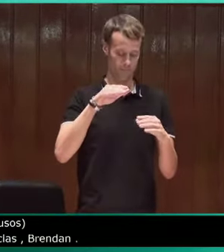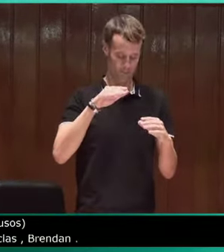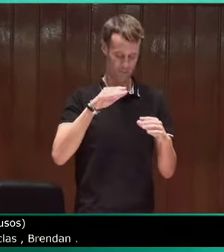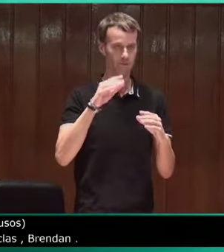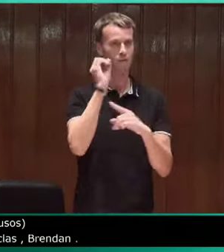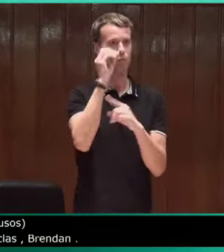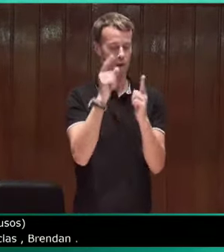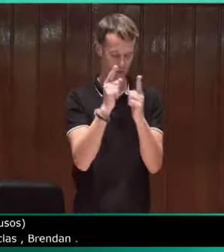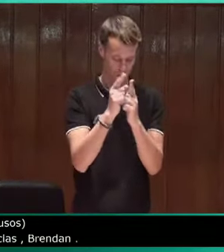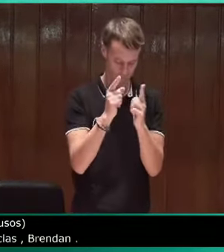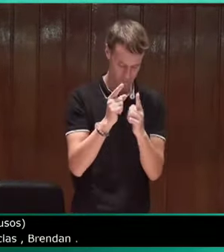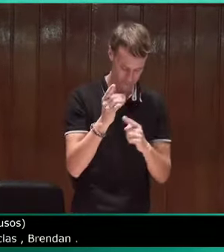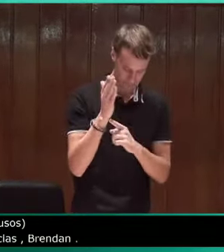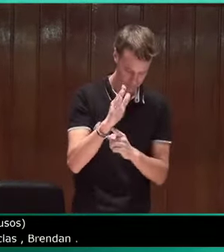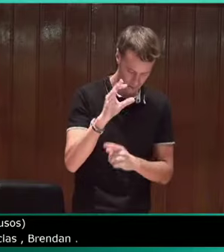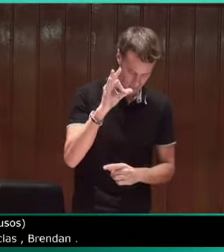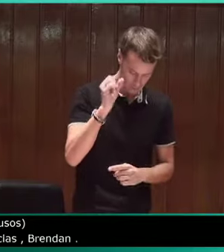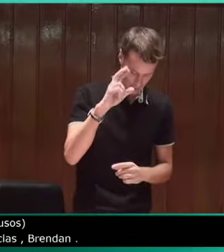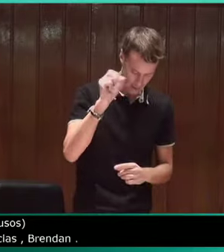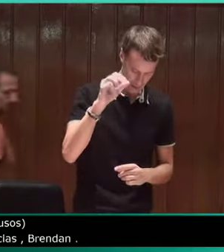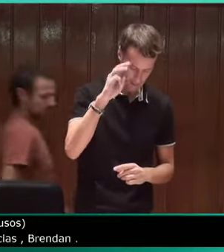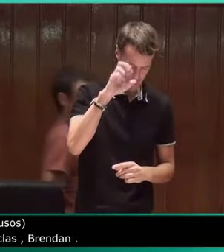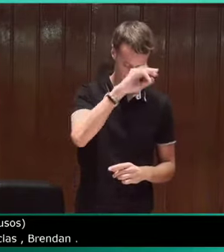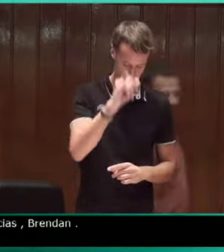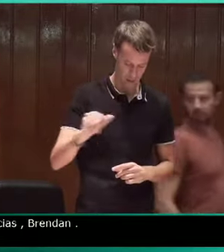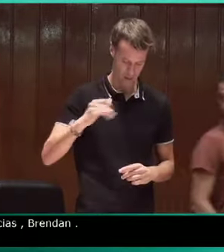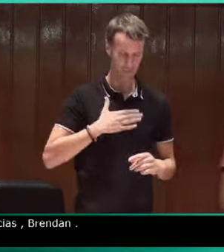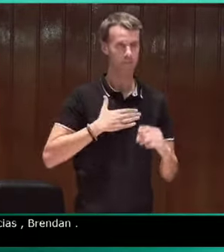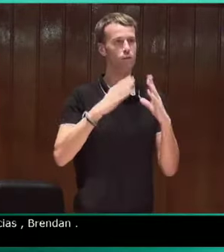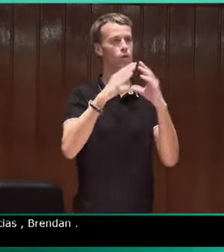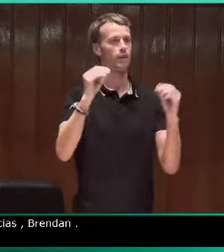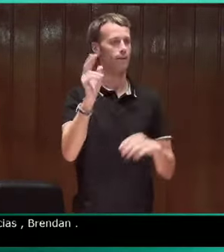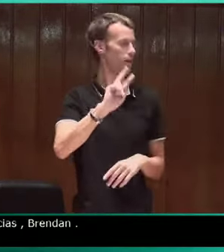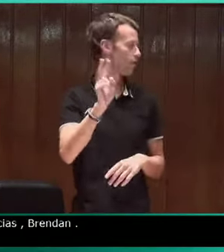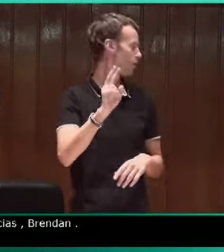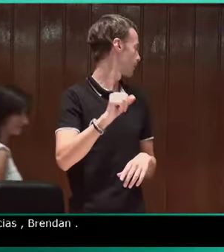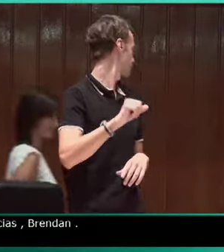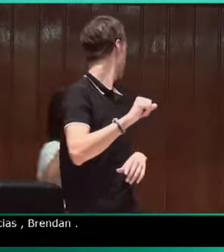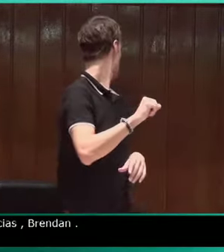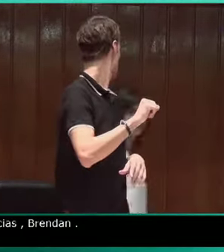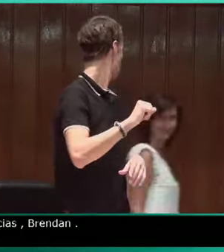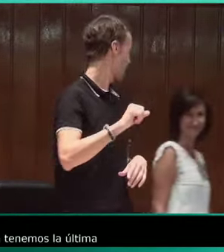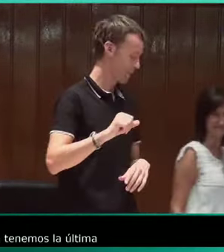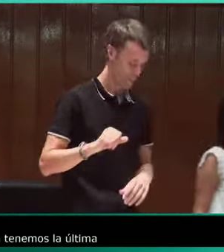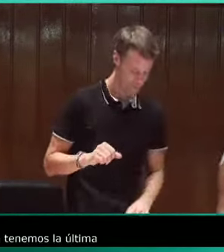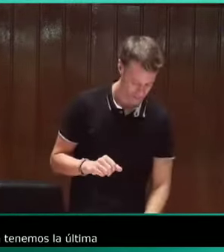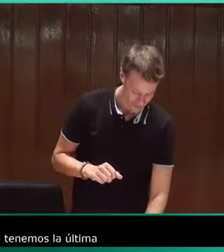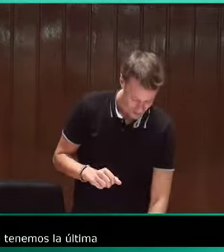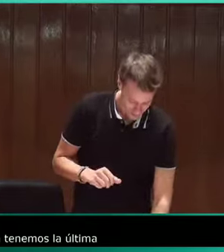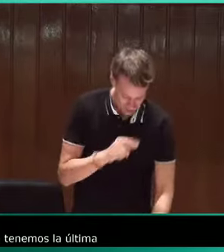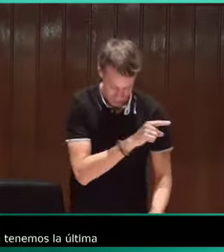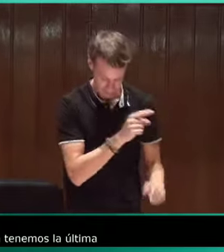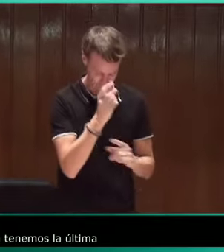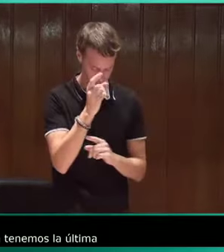Bien, pues ahora tenemos la última comunicación. Es Sara Pérez López de la Universidad de